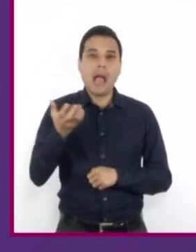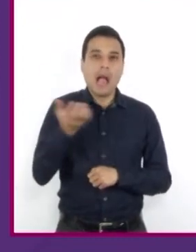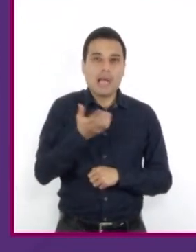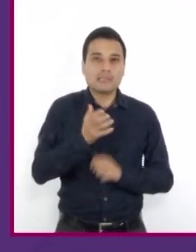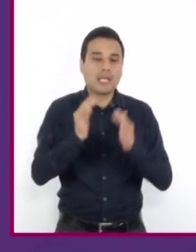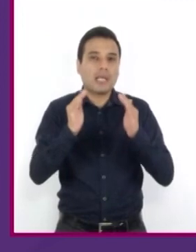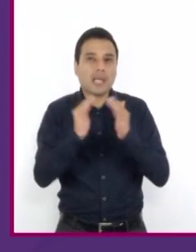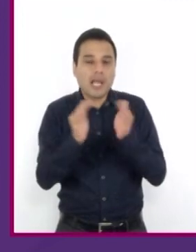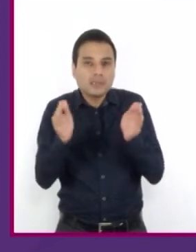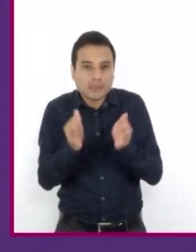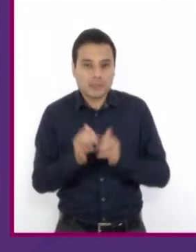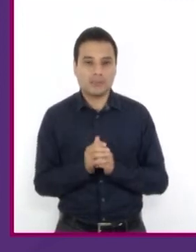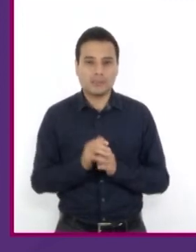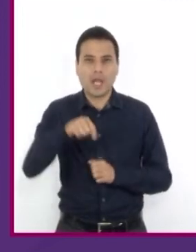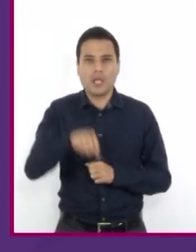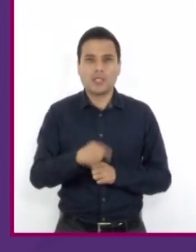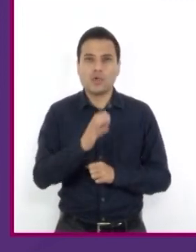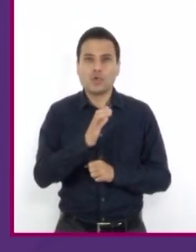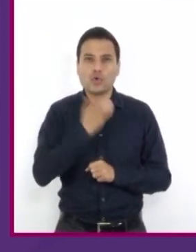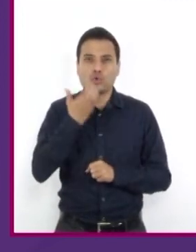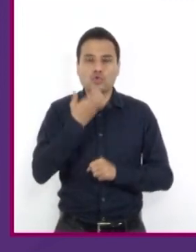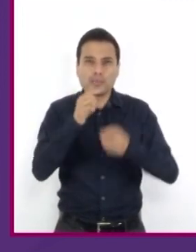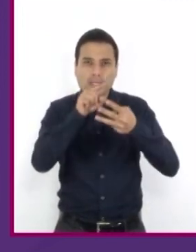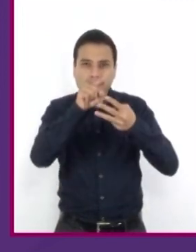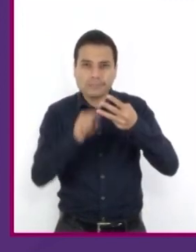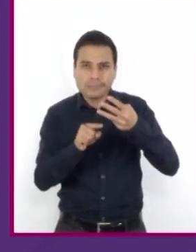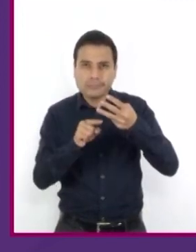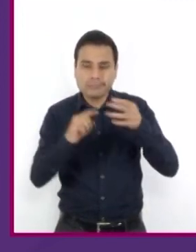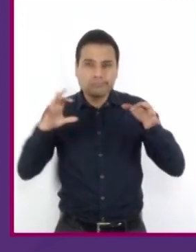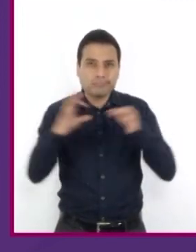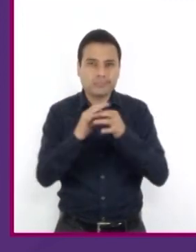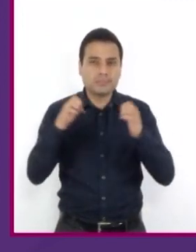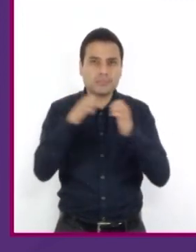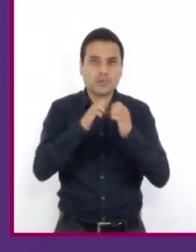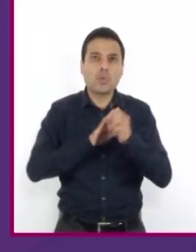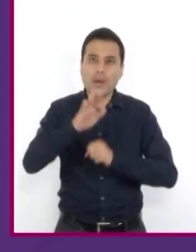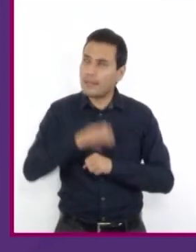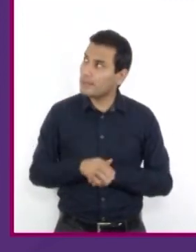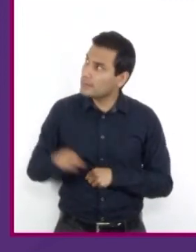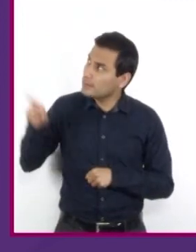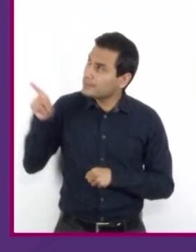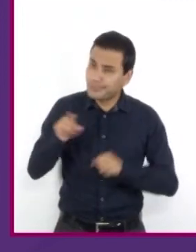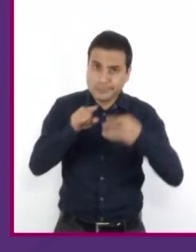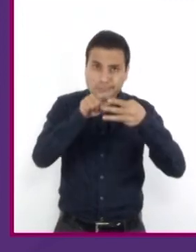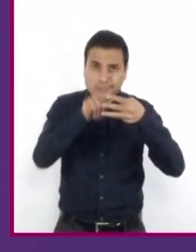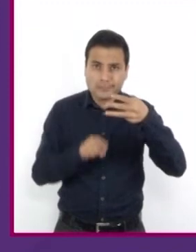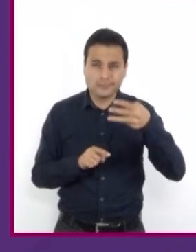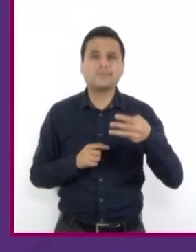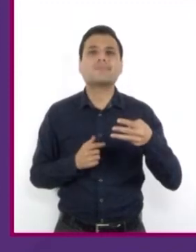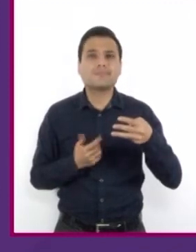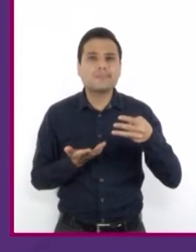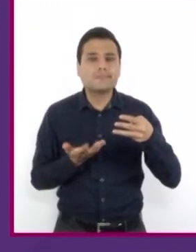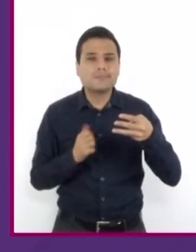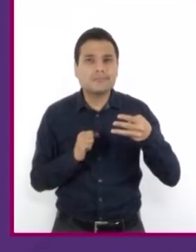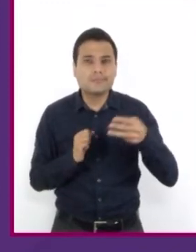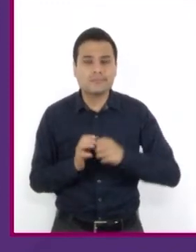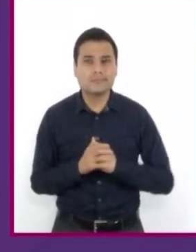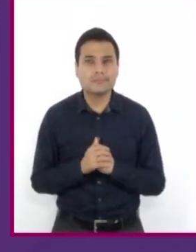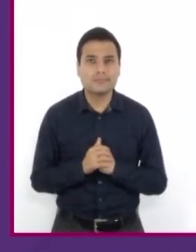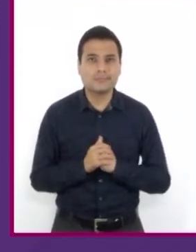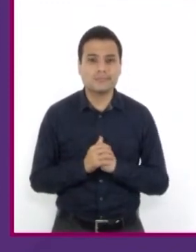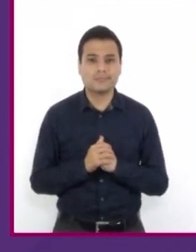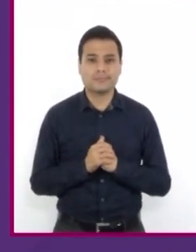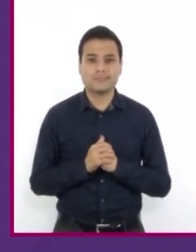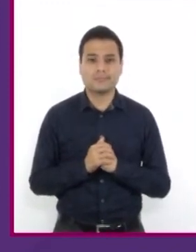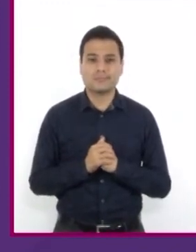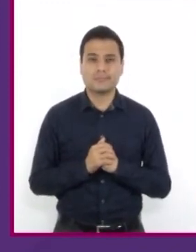A. Me chamaqueaste. B. Siempre mientes. C. Eres bien hablador. Si su